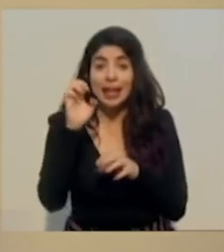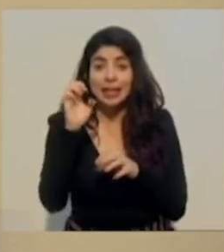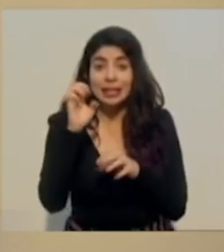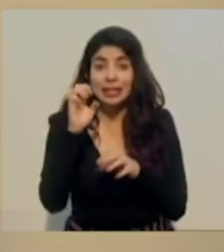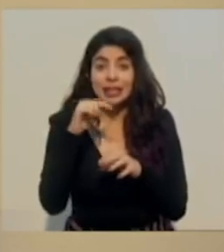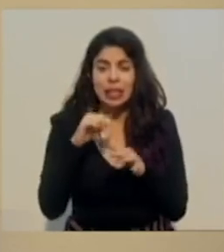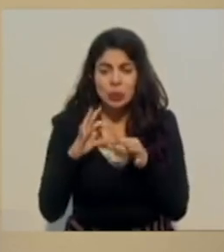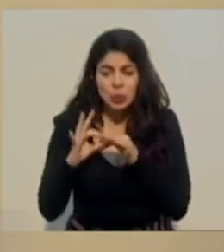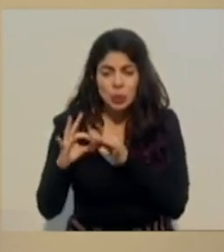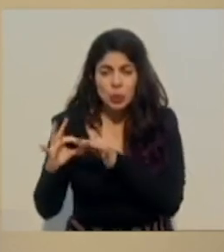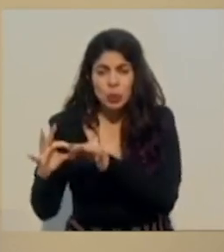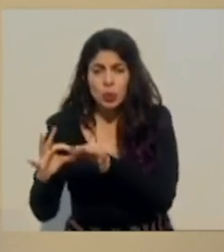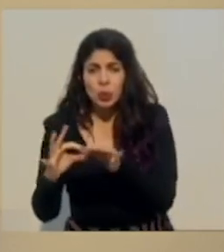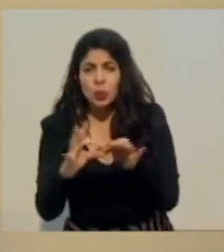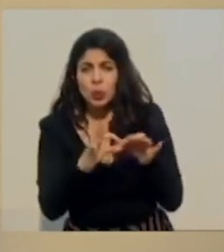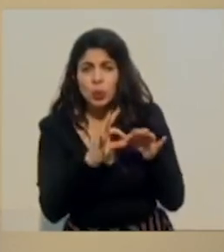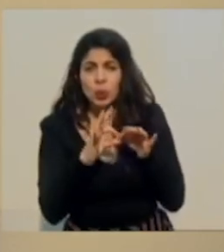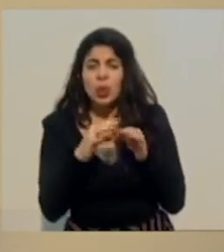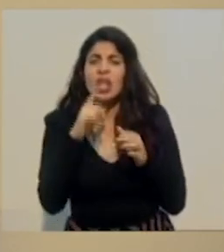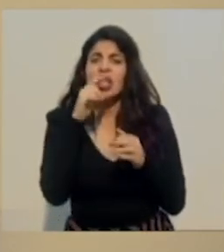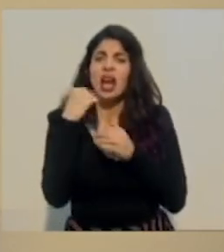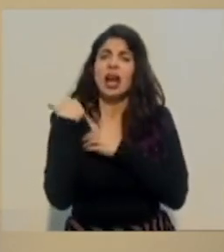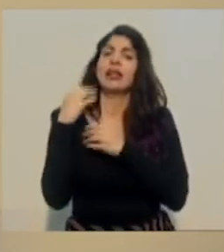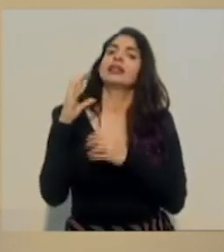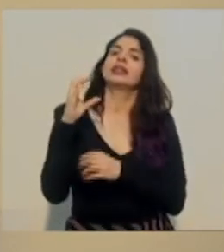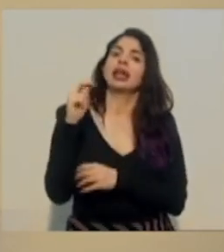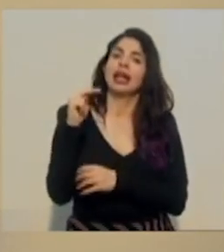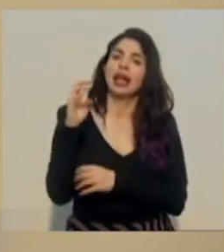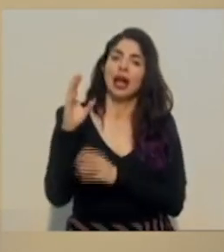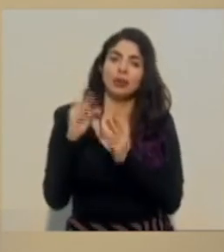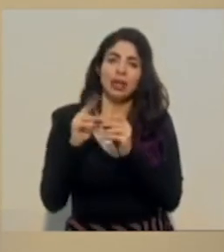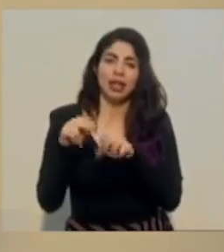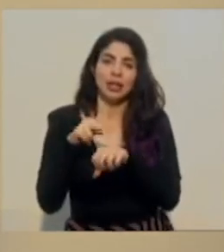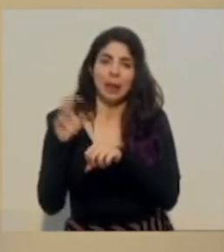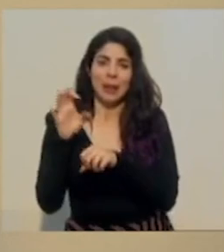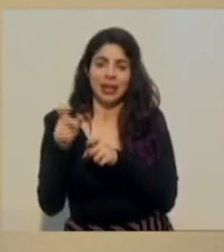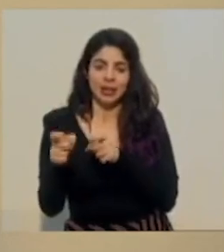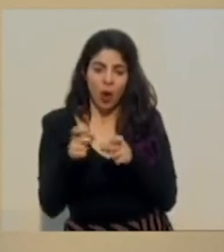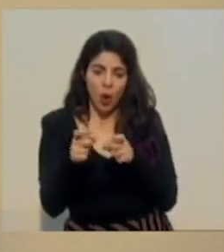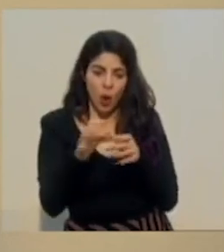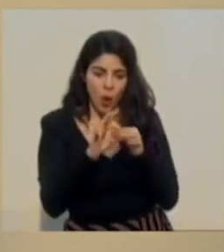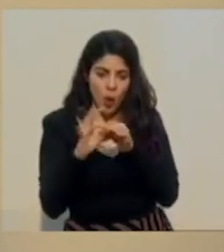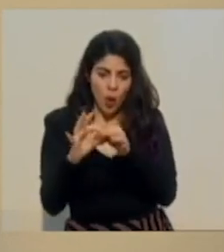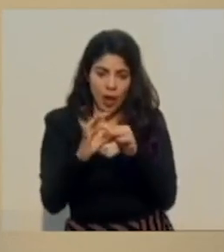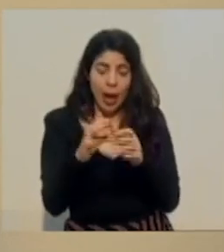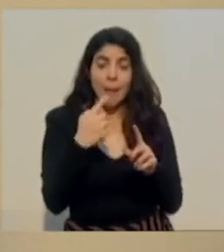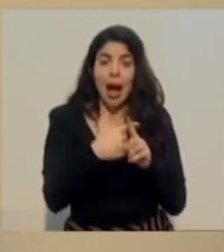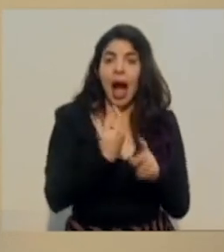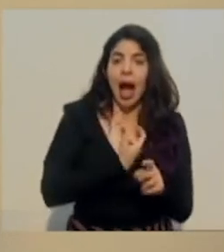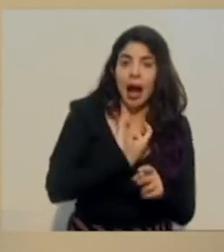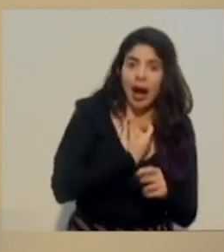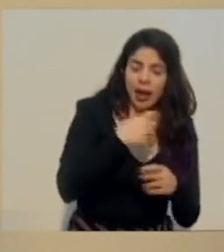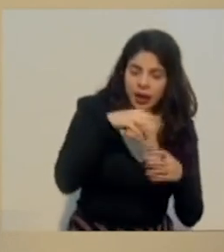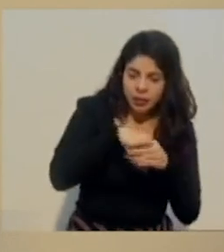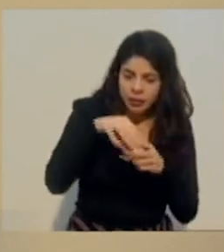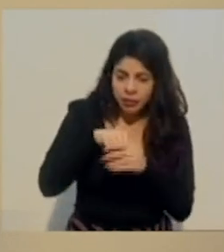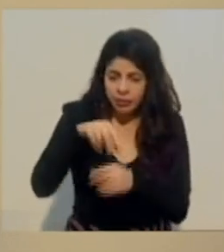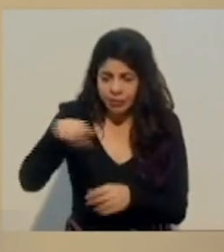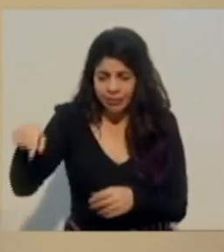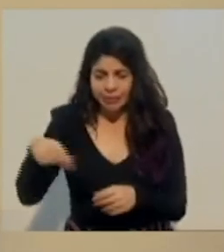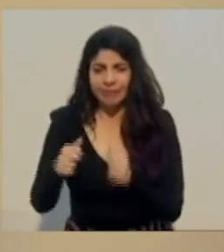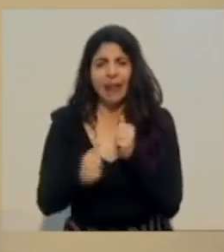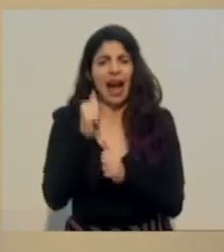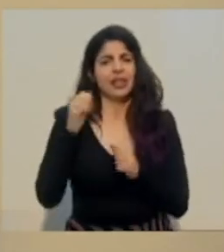CNE, pero articuladas por los alcaldes o alcaldesas, las que son estratégicas. Don Arnoldo, a mí me